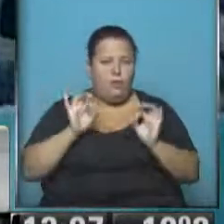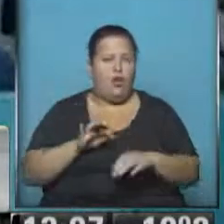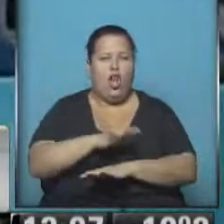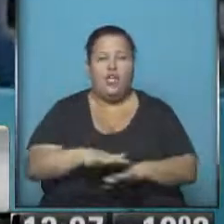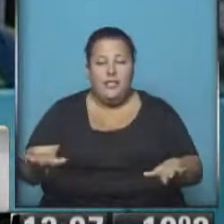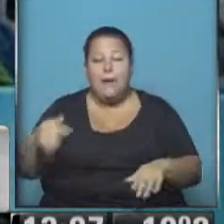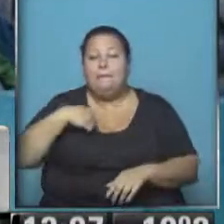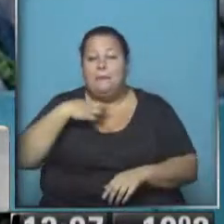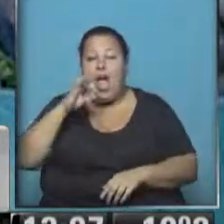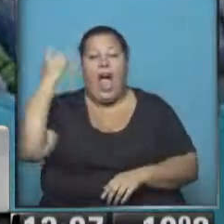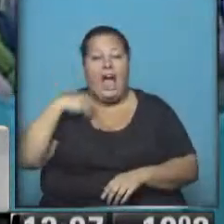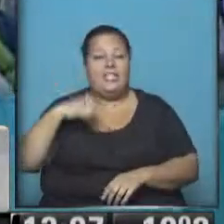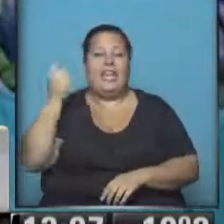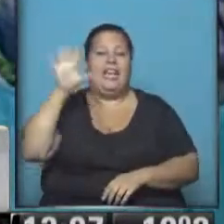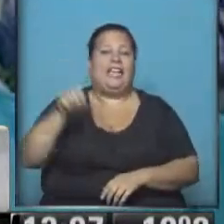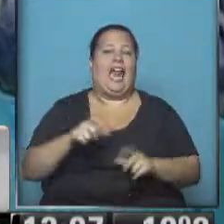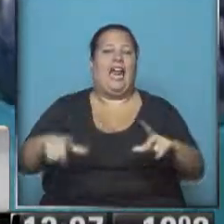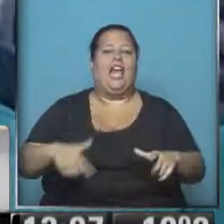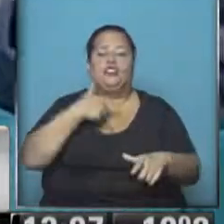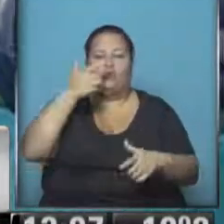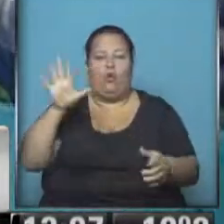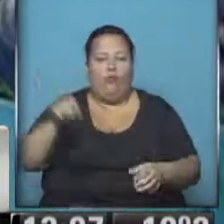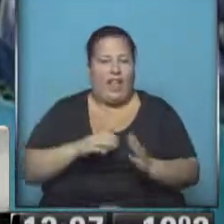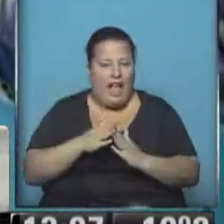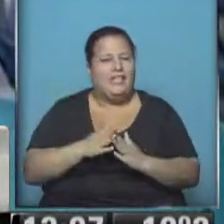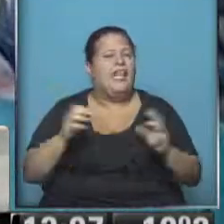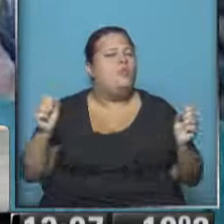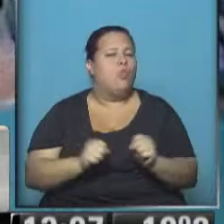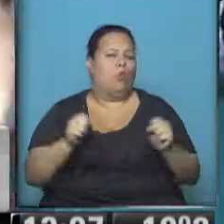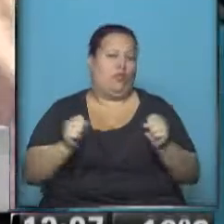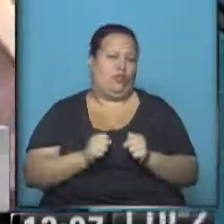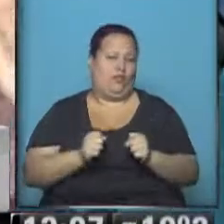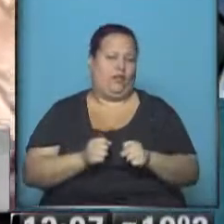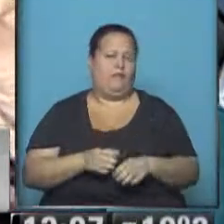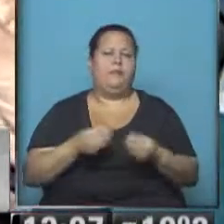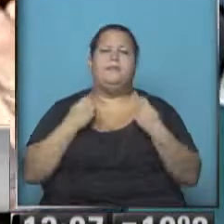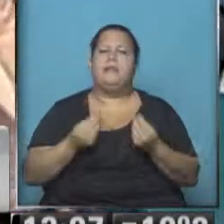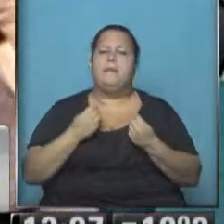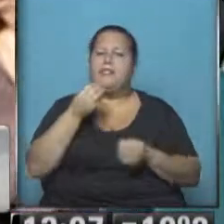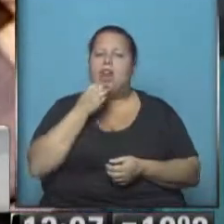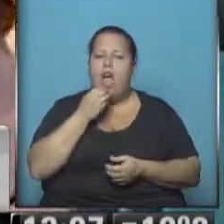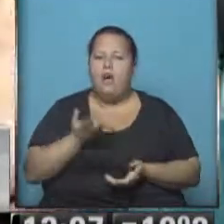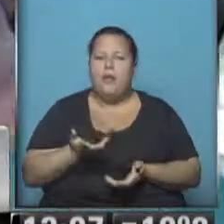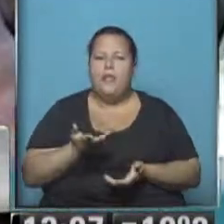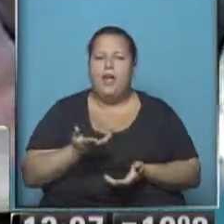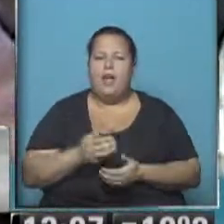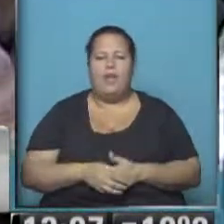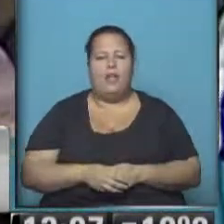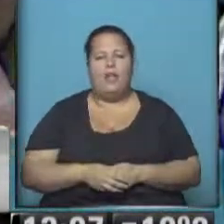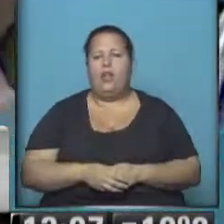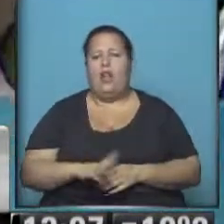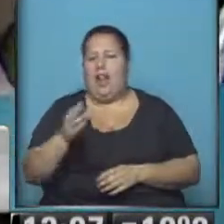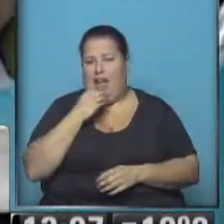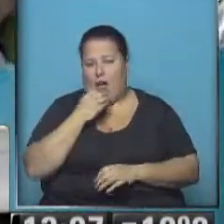Los chicos, el mío, ayer se quedó dentro de la estufa, o sea, tiene mucho frío. ¿Qué ocurre con la comida ya para finalizar? No,